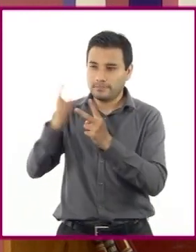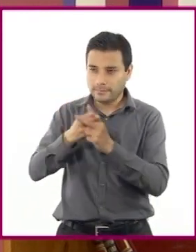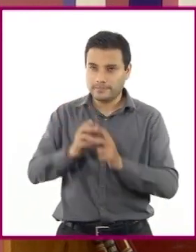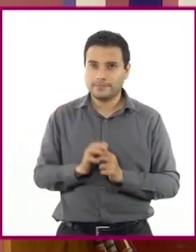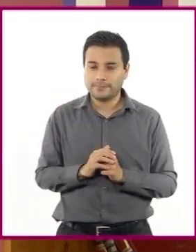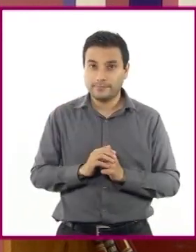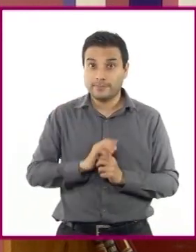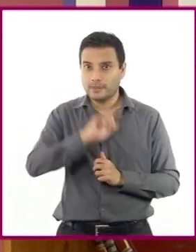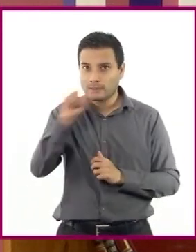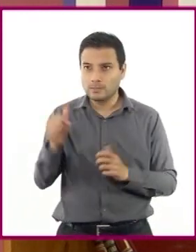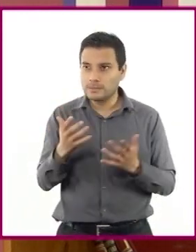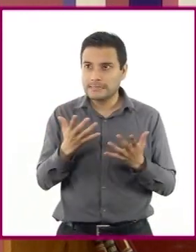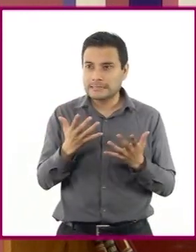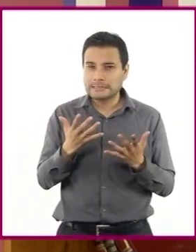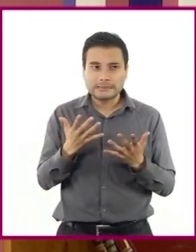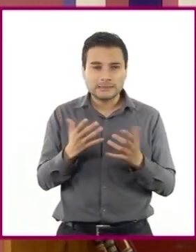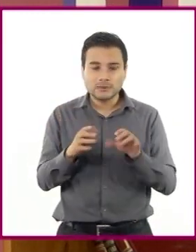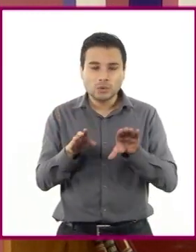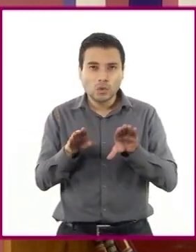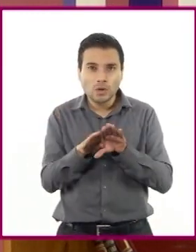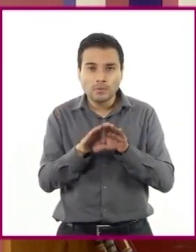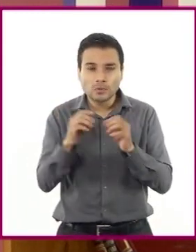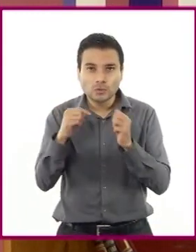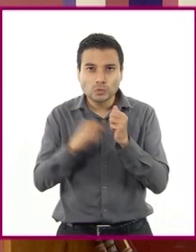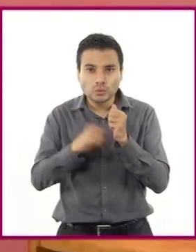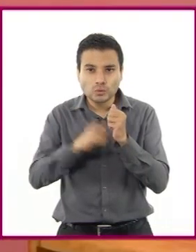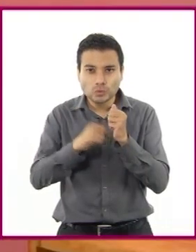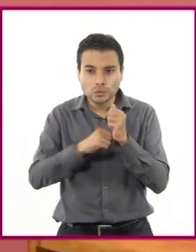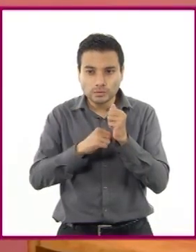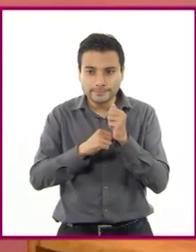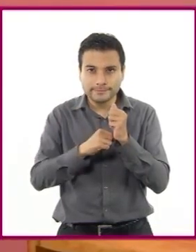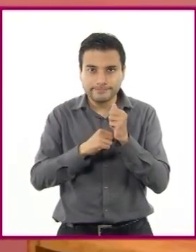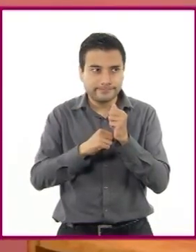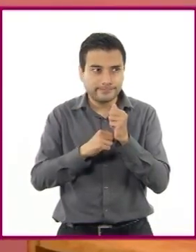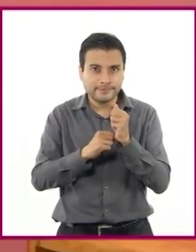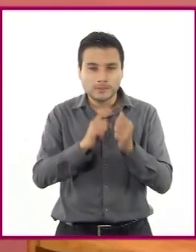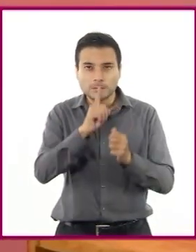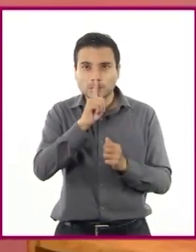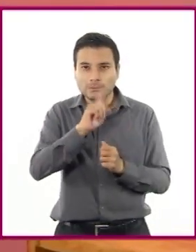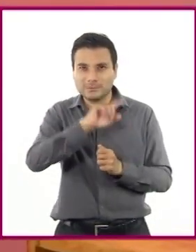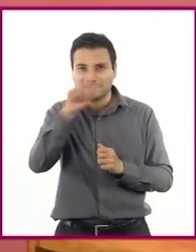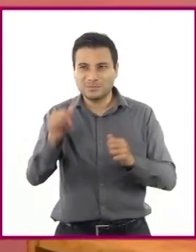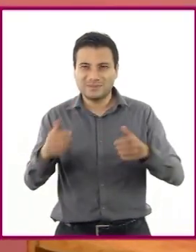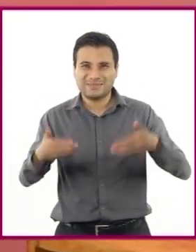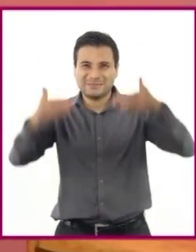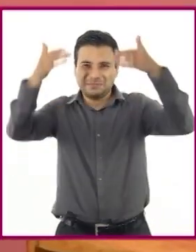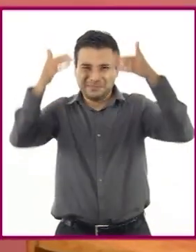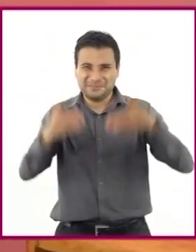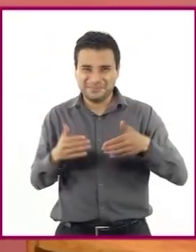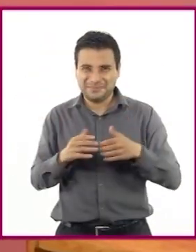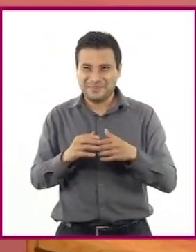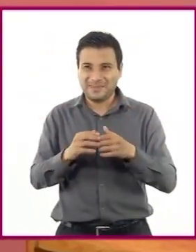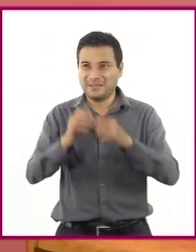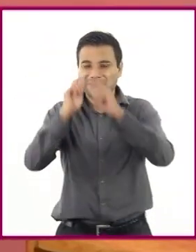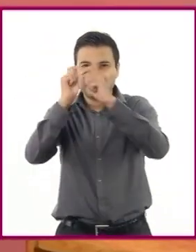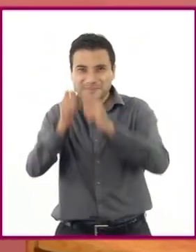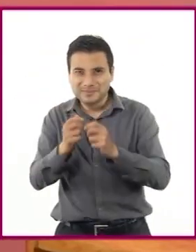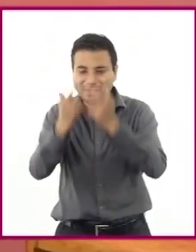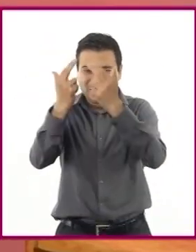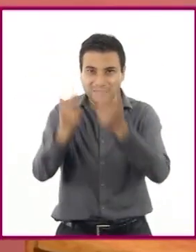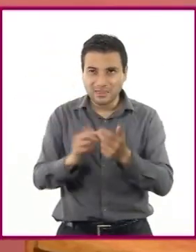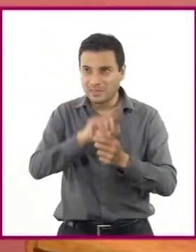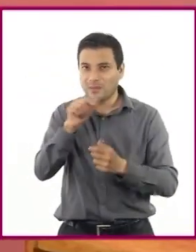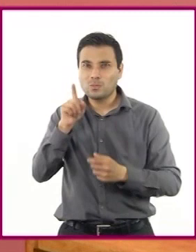fechoría en el sótano. Días después, cuando los cuatro policías llegan para hacer las averiguaciones por la